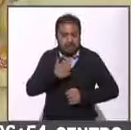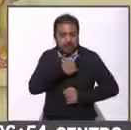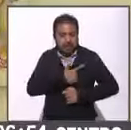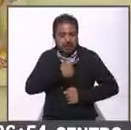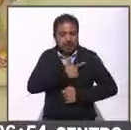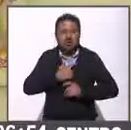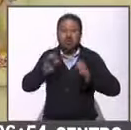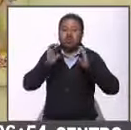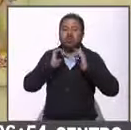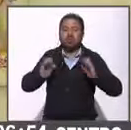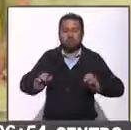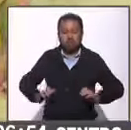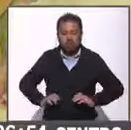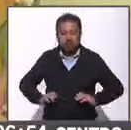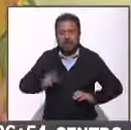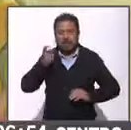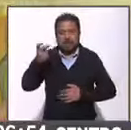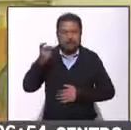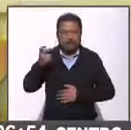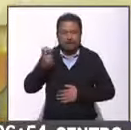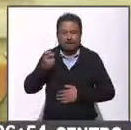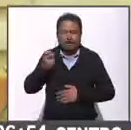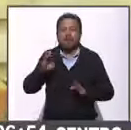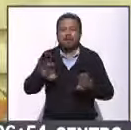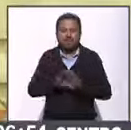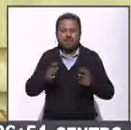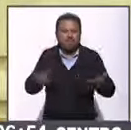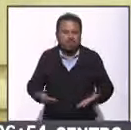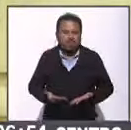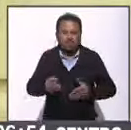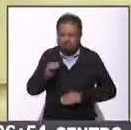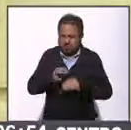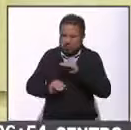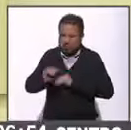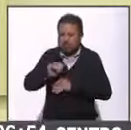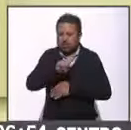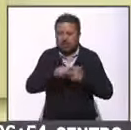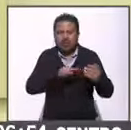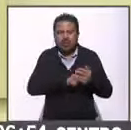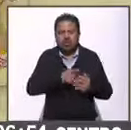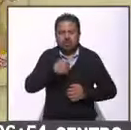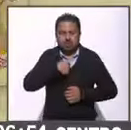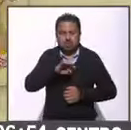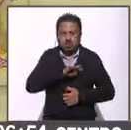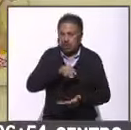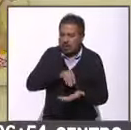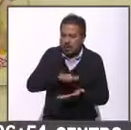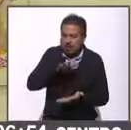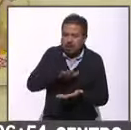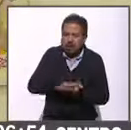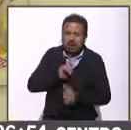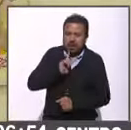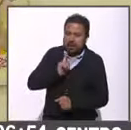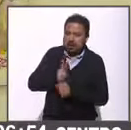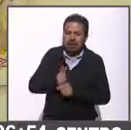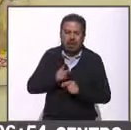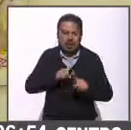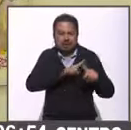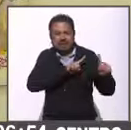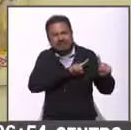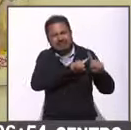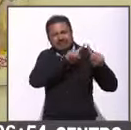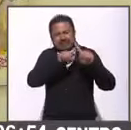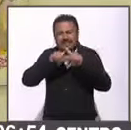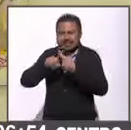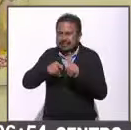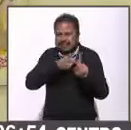que los cuerpos estén danzando, se estén moviendo en el espacio, para yo poder registrar de alguna manera esa multiplicidad,